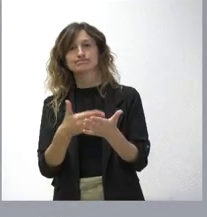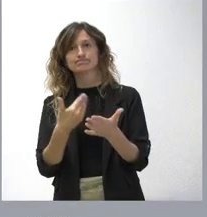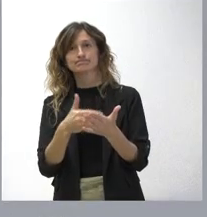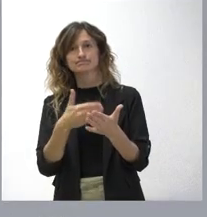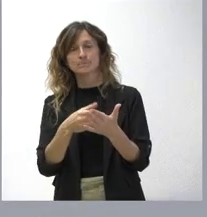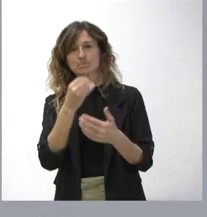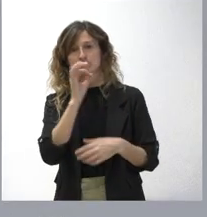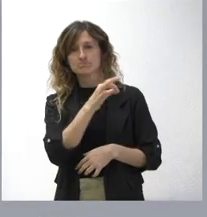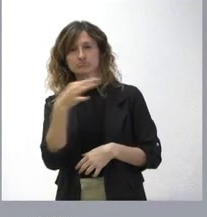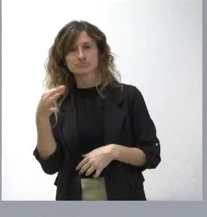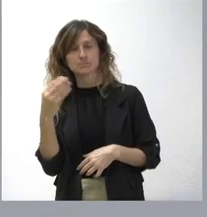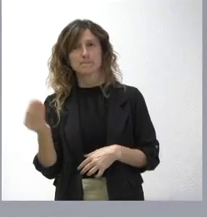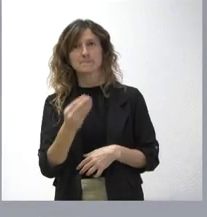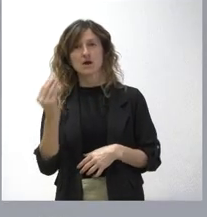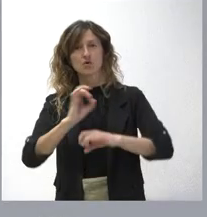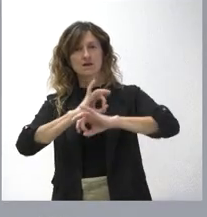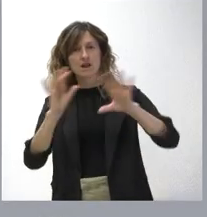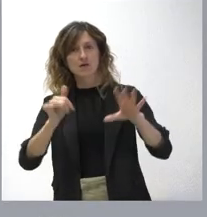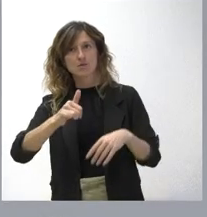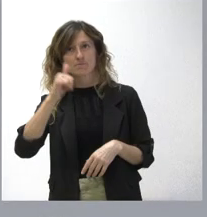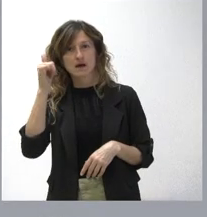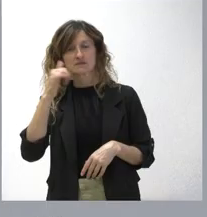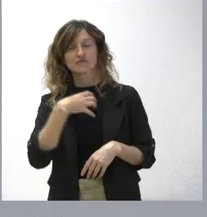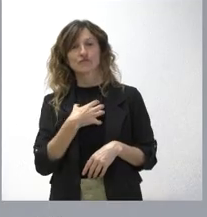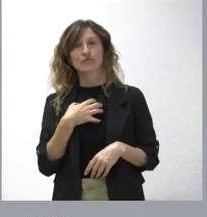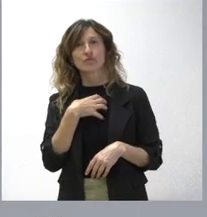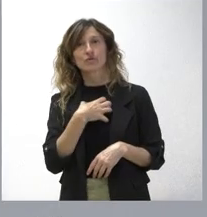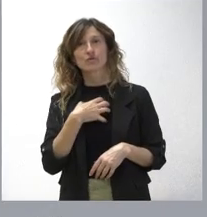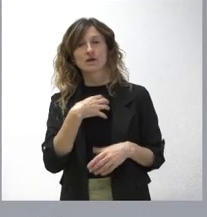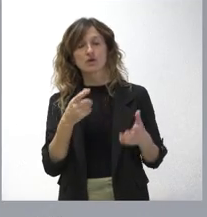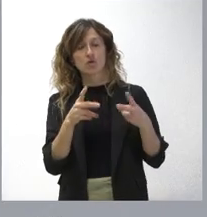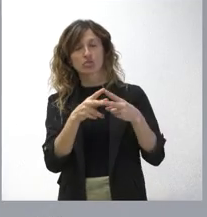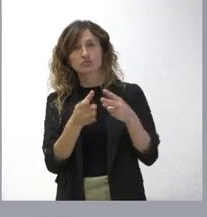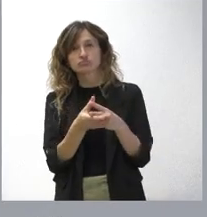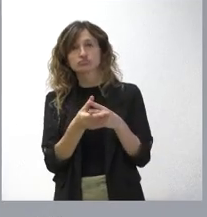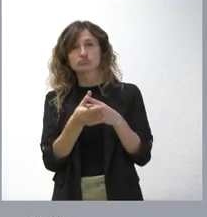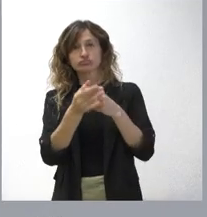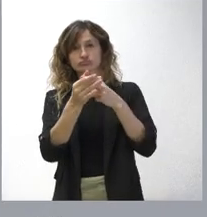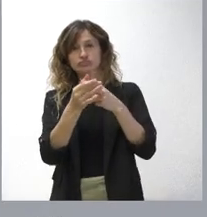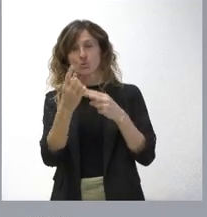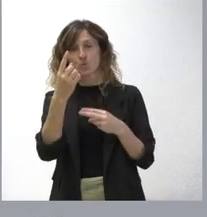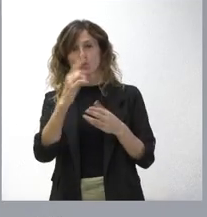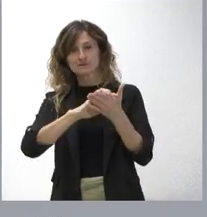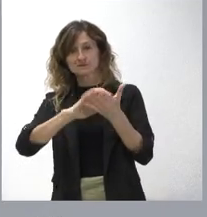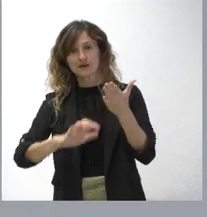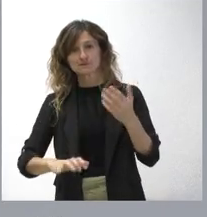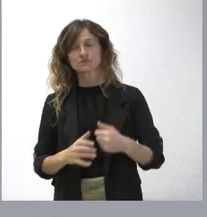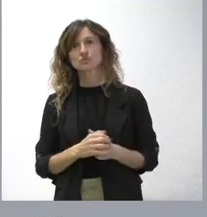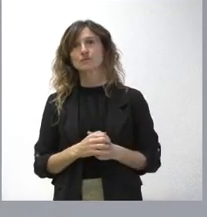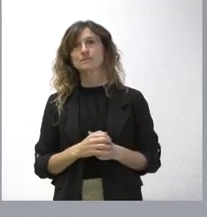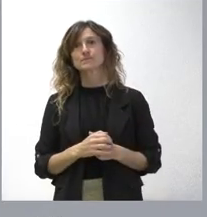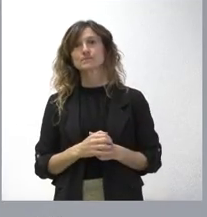más eficaz y eficiente y claro para los funcionarios públicos el aglutinarnos en un mismo texto. De tal manera que